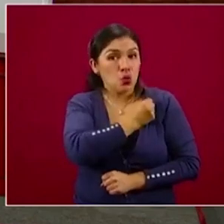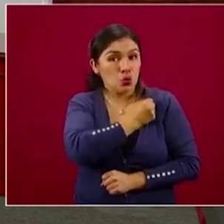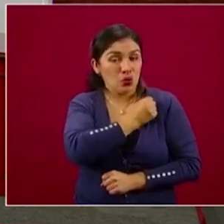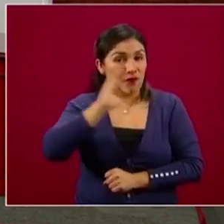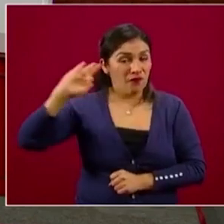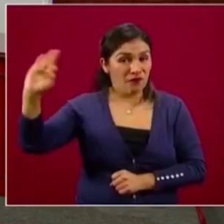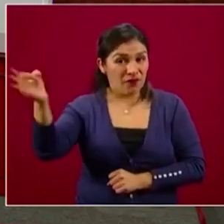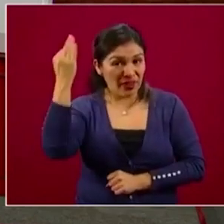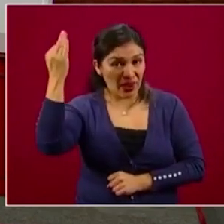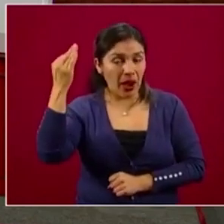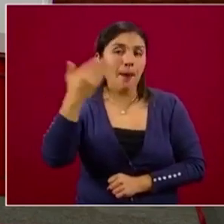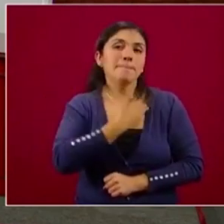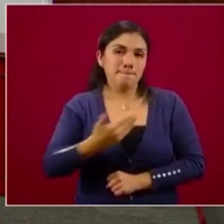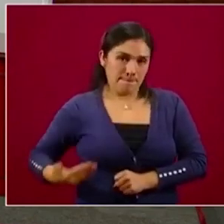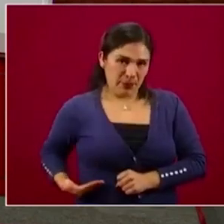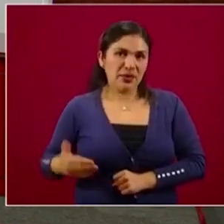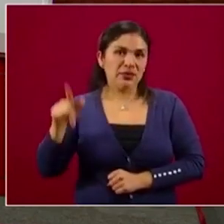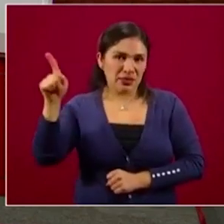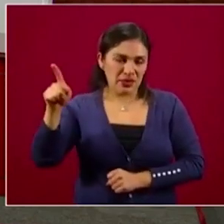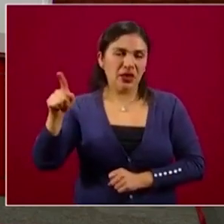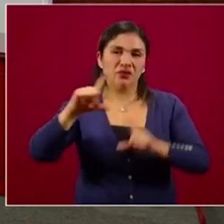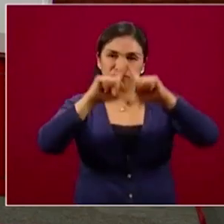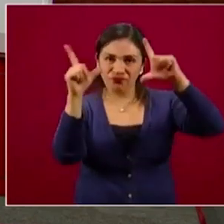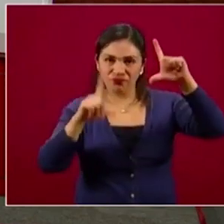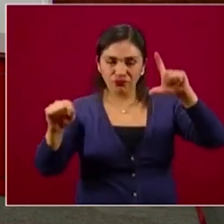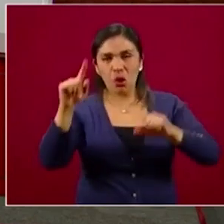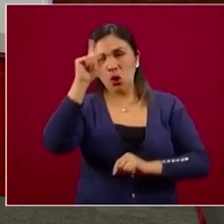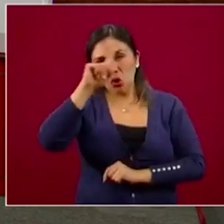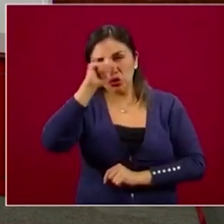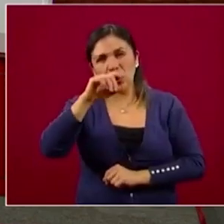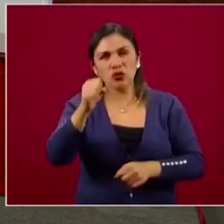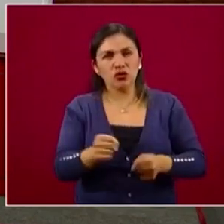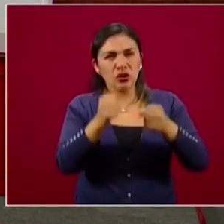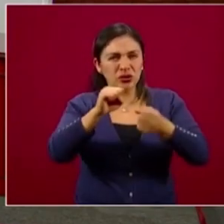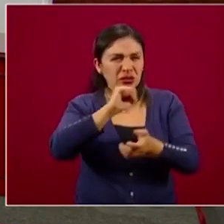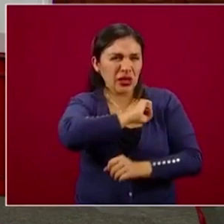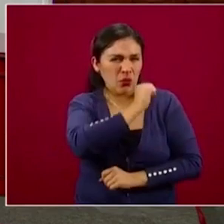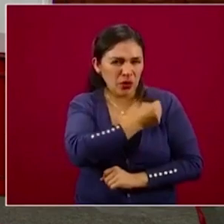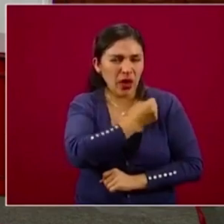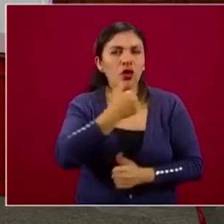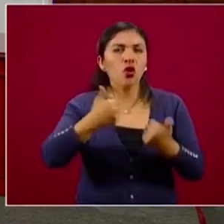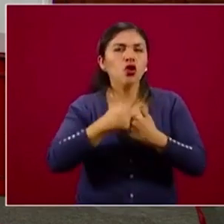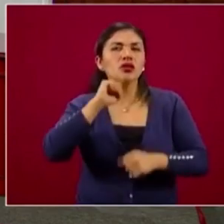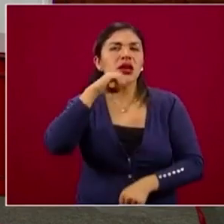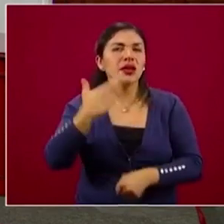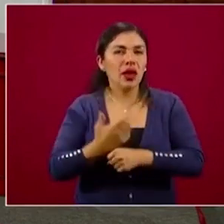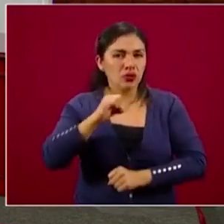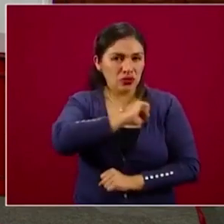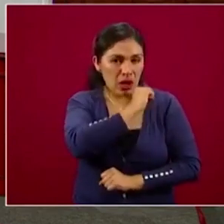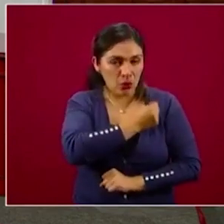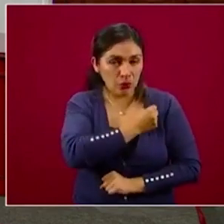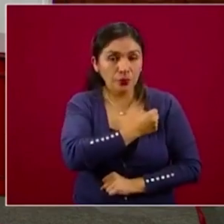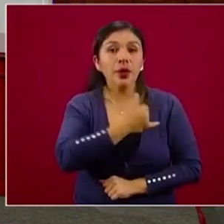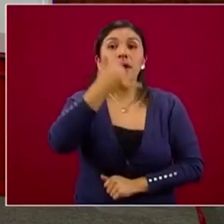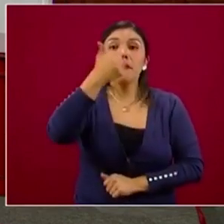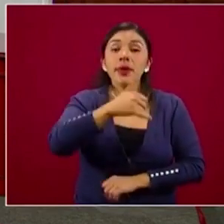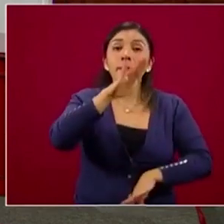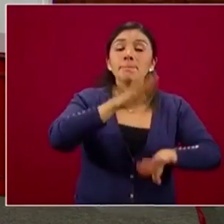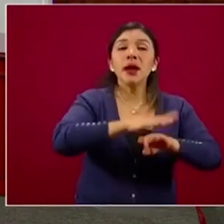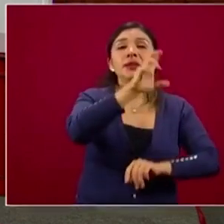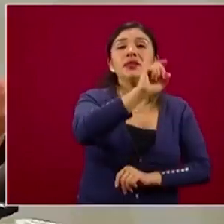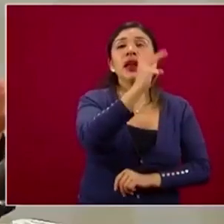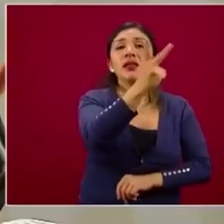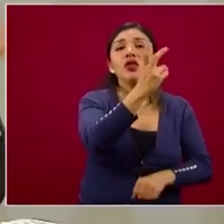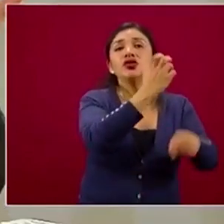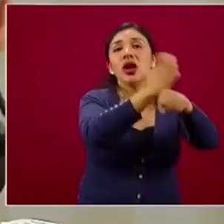que es el presidente de la República, el Consejo de Salubridad General y el secretario de Salud, y 32 autoridades